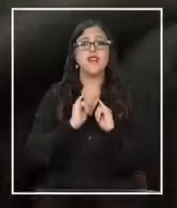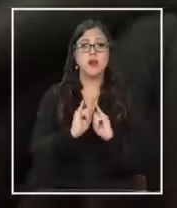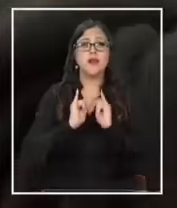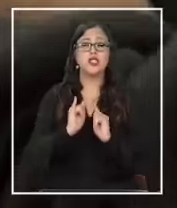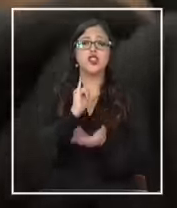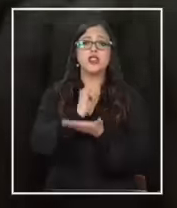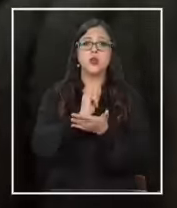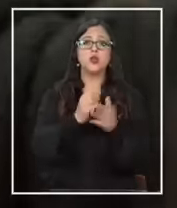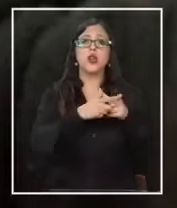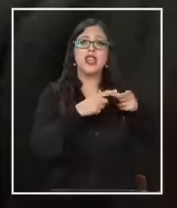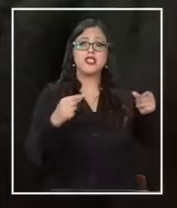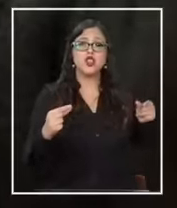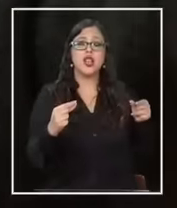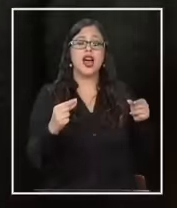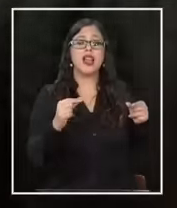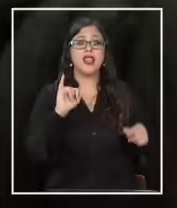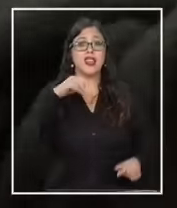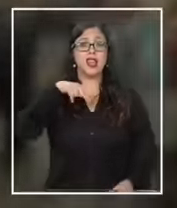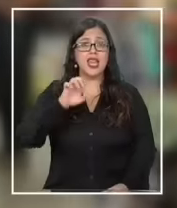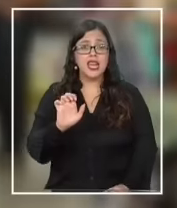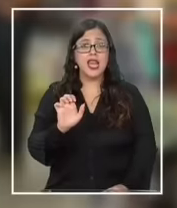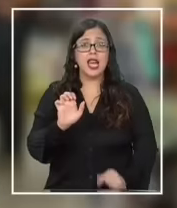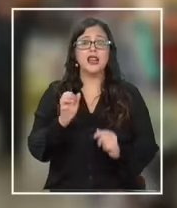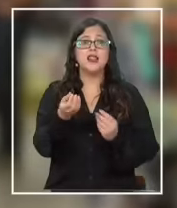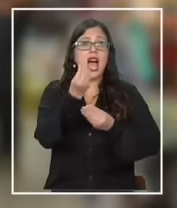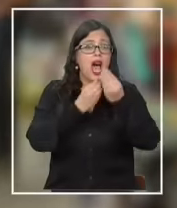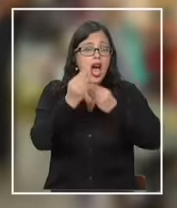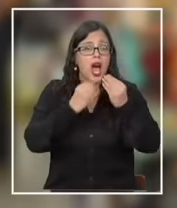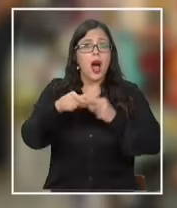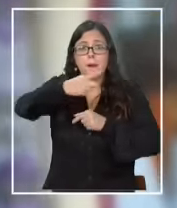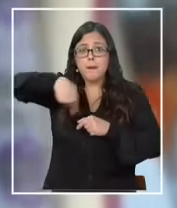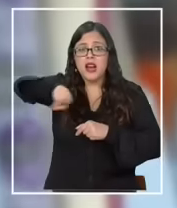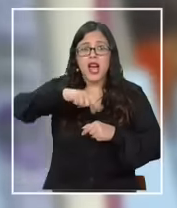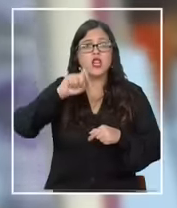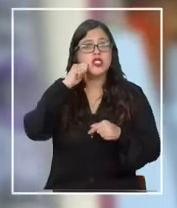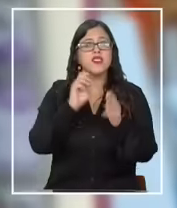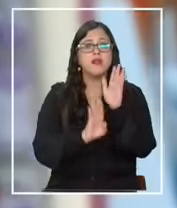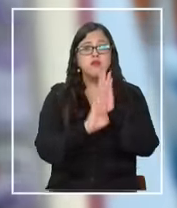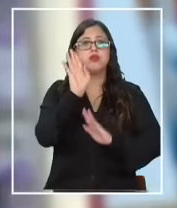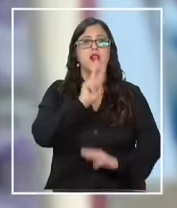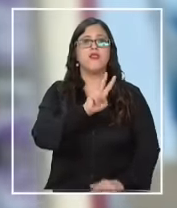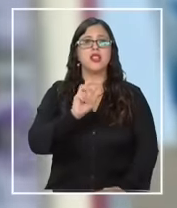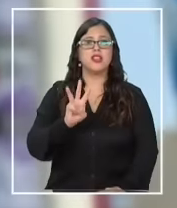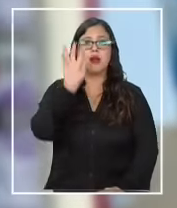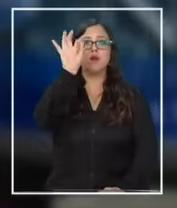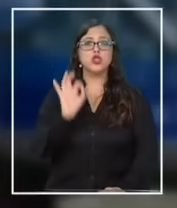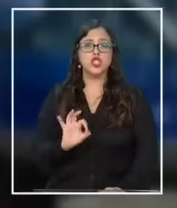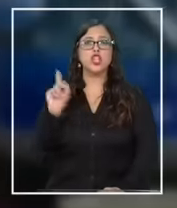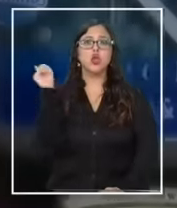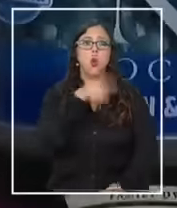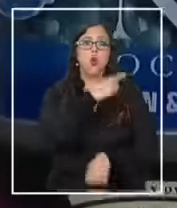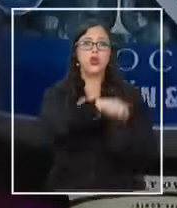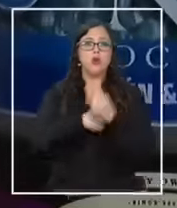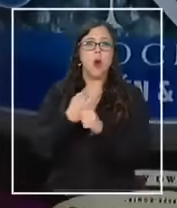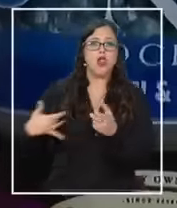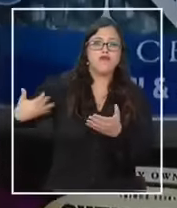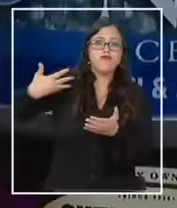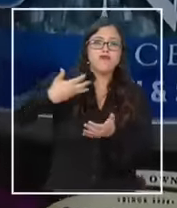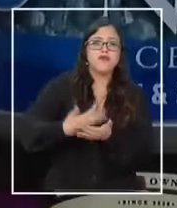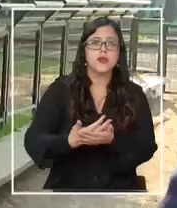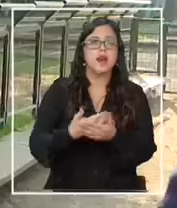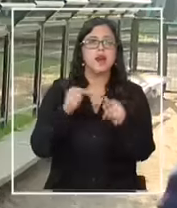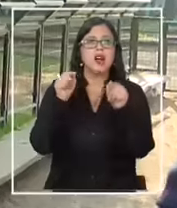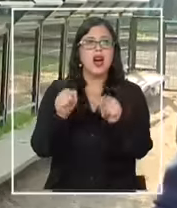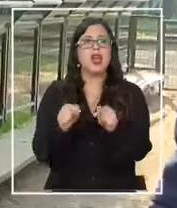del Instituto Nacional de Estadísticas los alimentos para ellos han tenido un incremento de un 23% en el último año ha